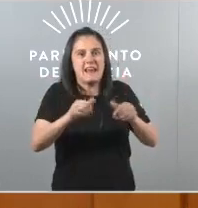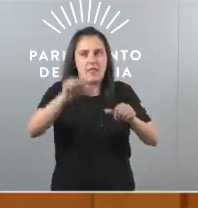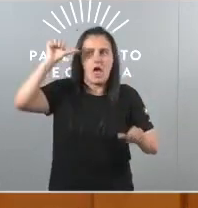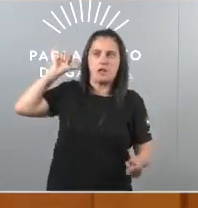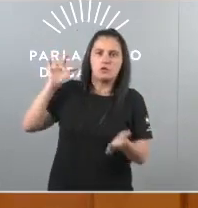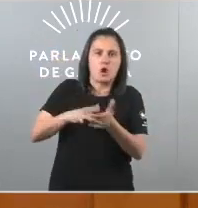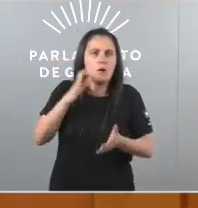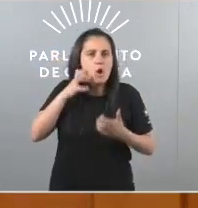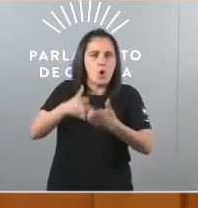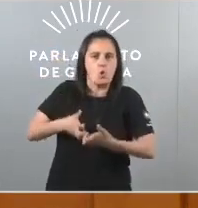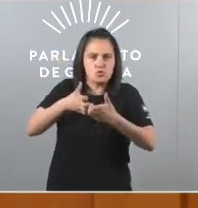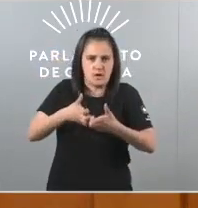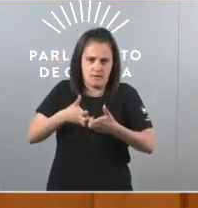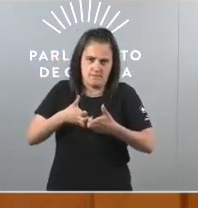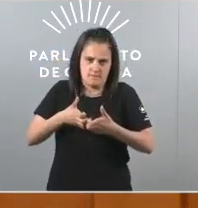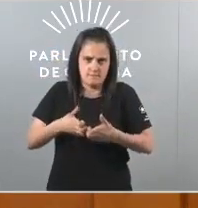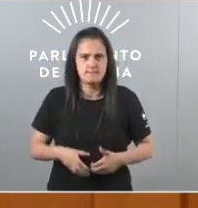as mulleres que loitaron antes